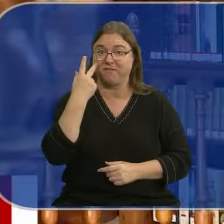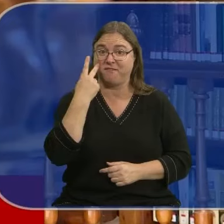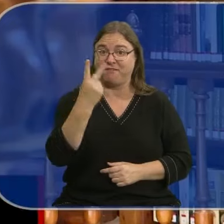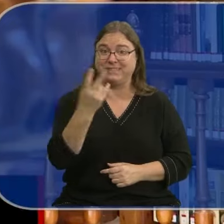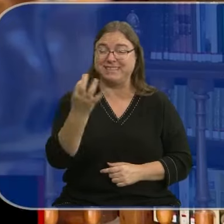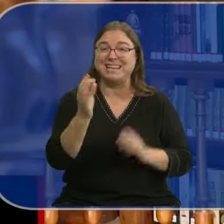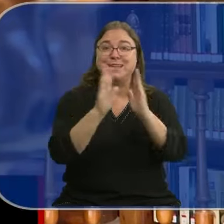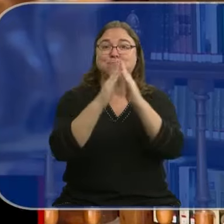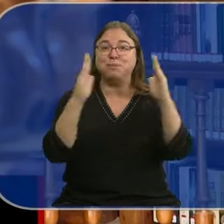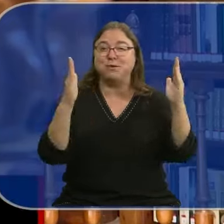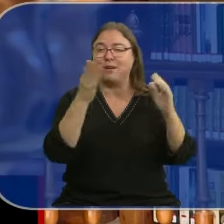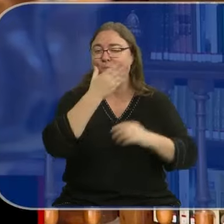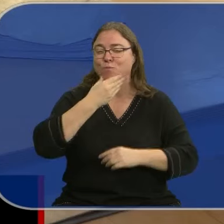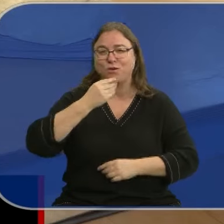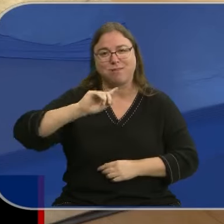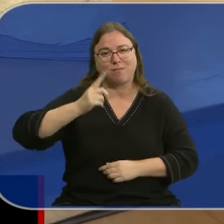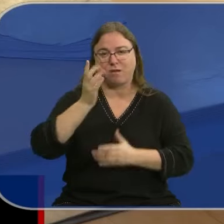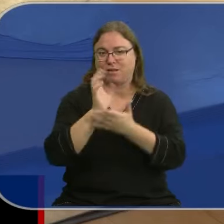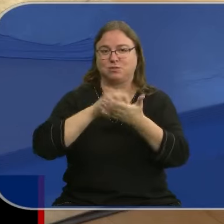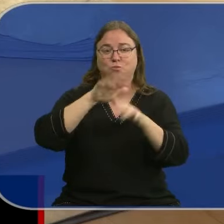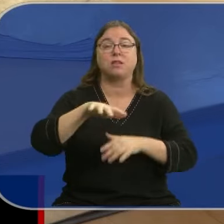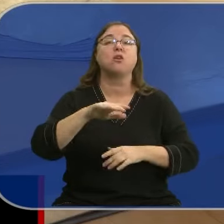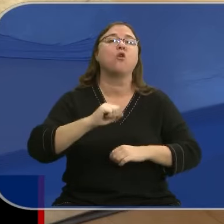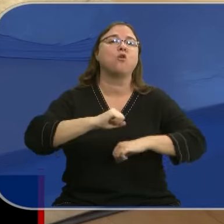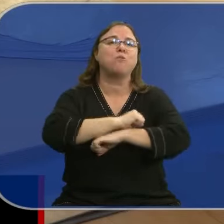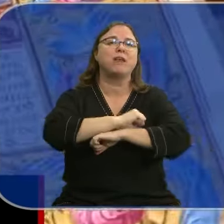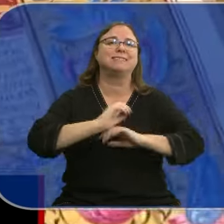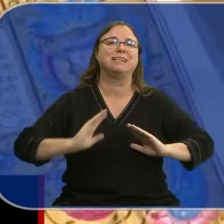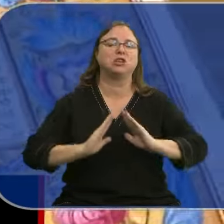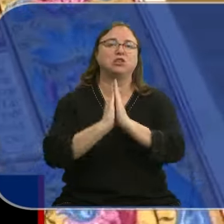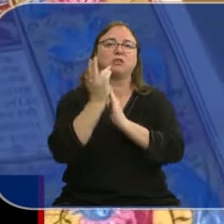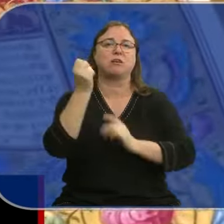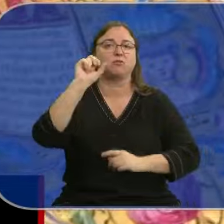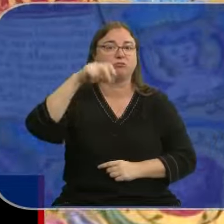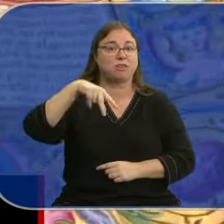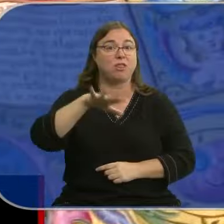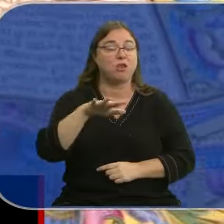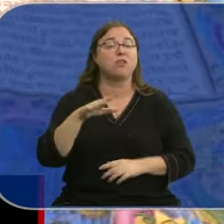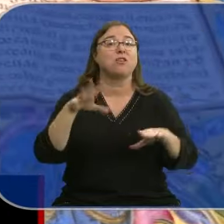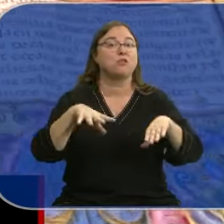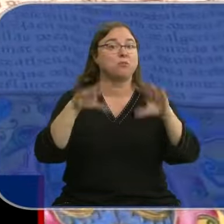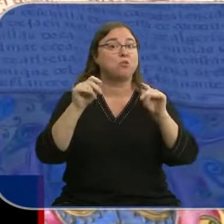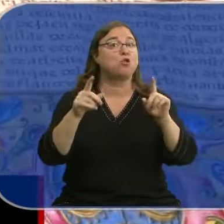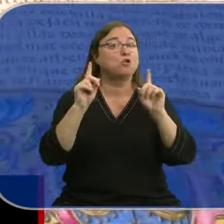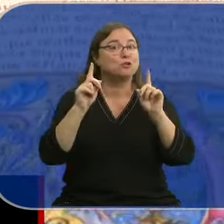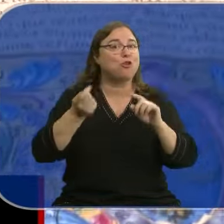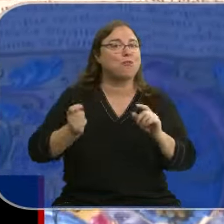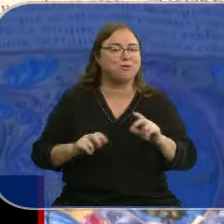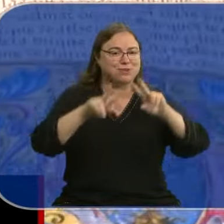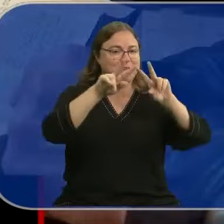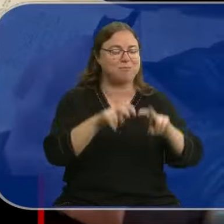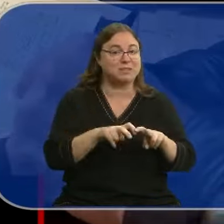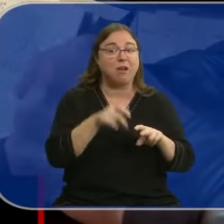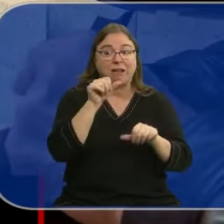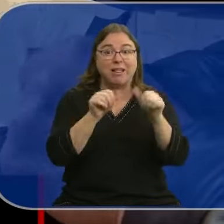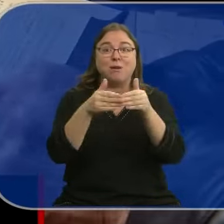Visitaremos una de las bibliotecas más bellas de la comunidad, la del monasterio de San Agustín, en Burgos. Habilitada solo para investigadores, ahora se abrirá al